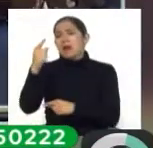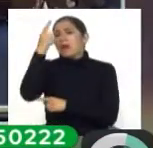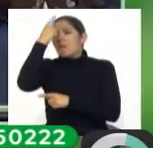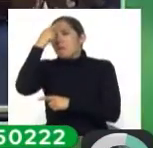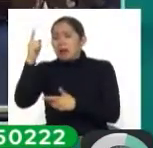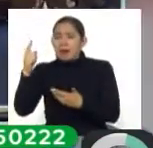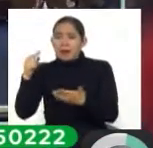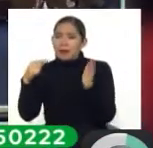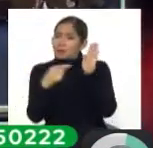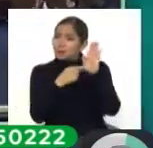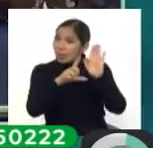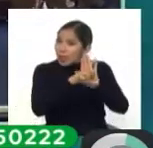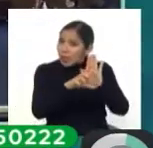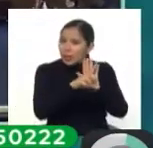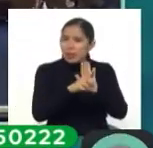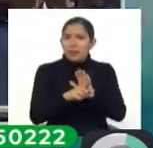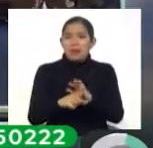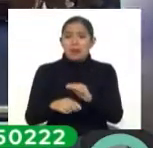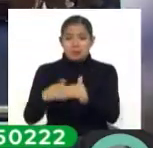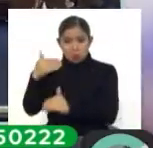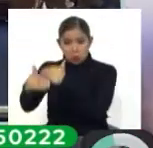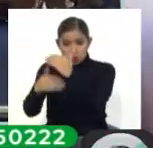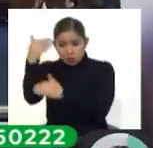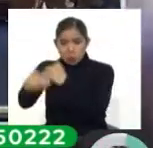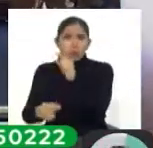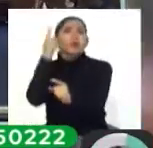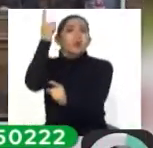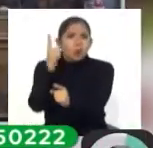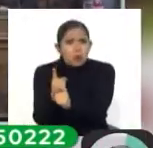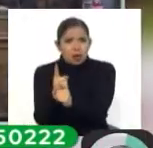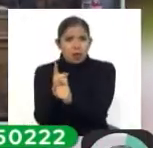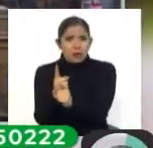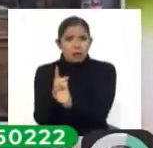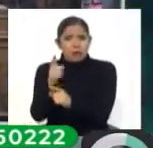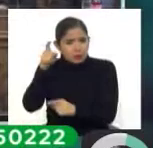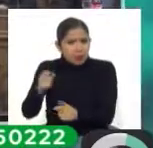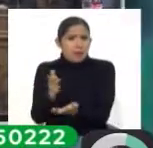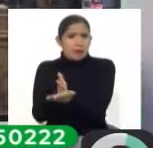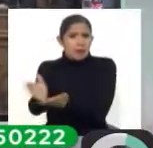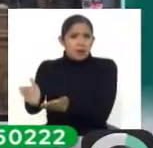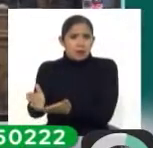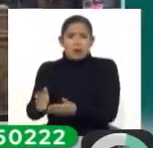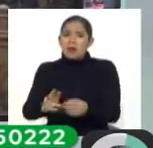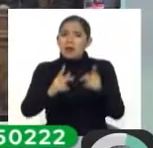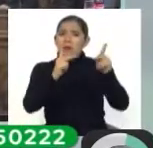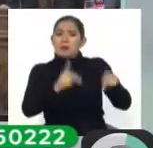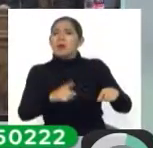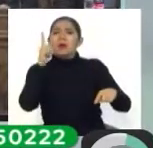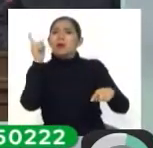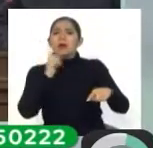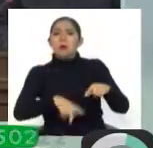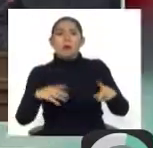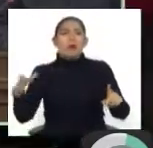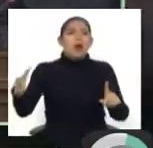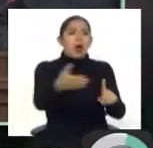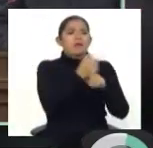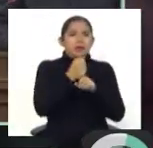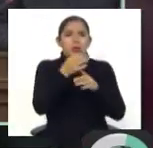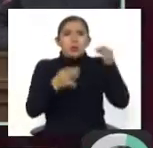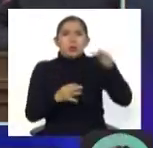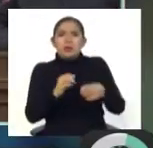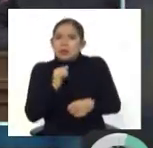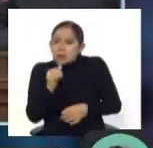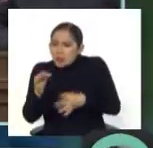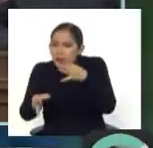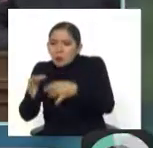derechos de un debido proceso, porque las personas no pueden ser procesadas, no pueden ser juzgadas sin un